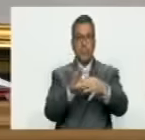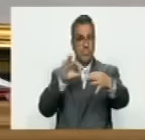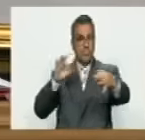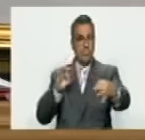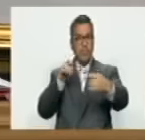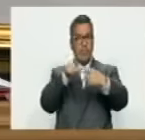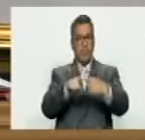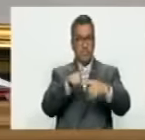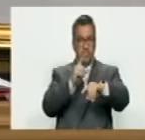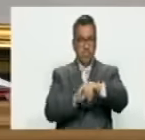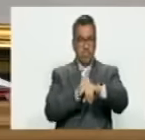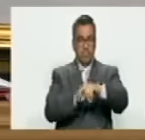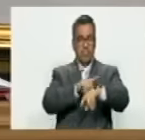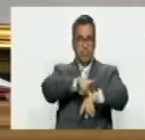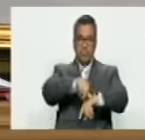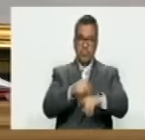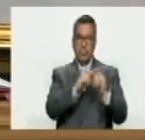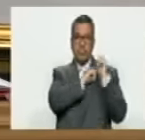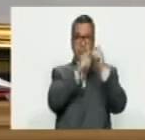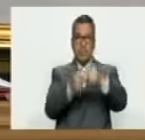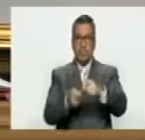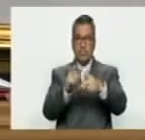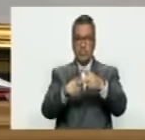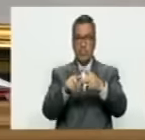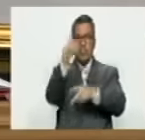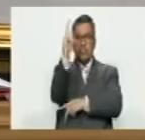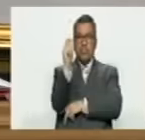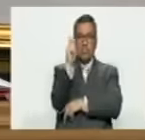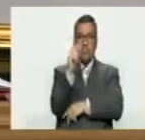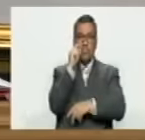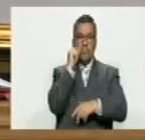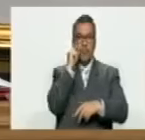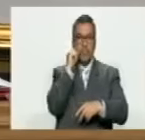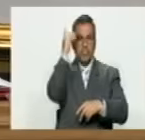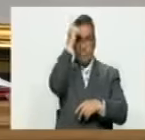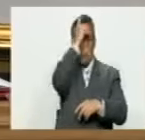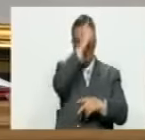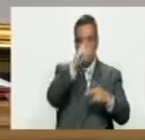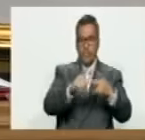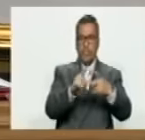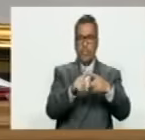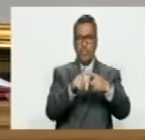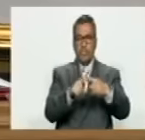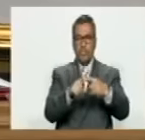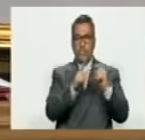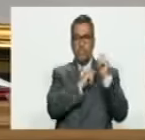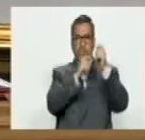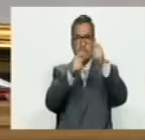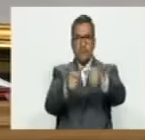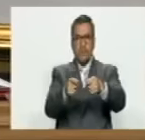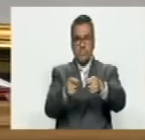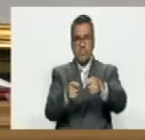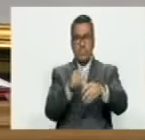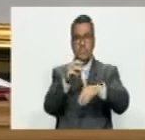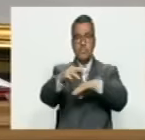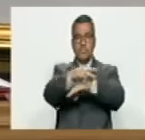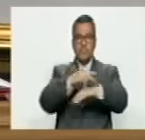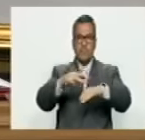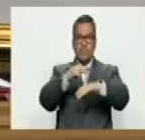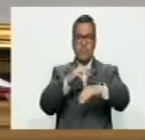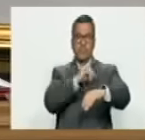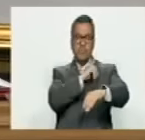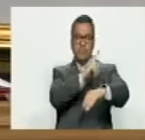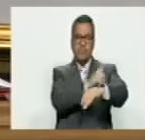temporal del cargo de los siguientes diputados. Diputado Diosdado Cabello Rondón, para asumir la designación como ministro